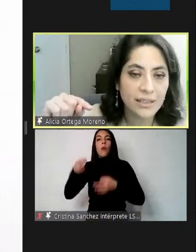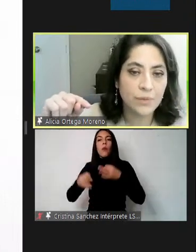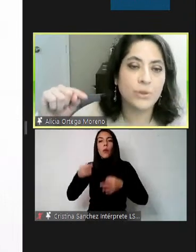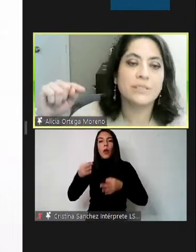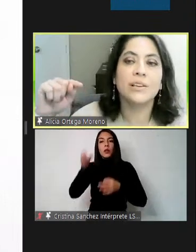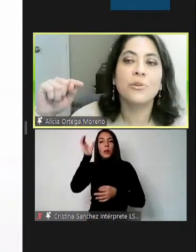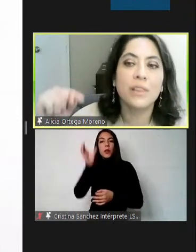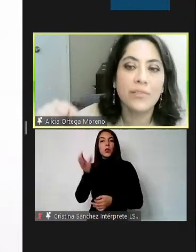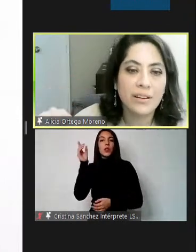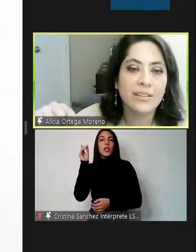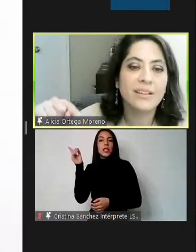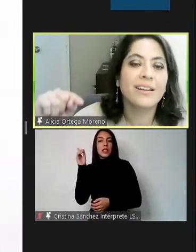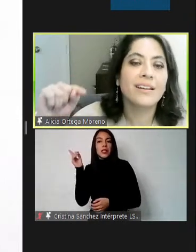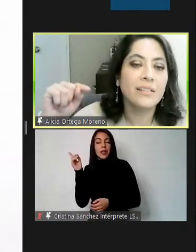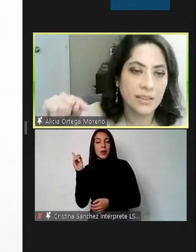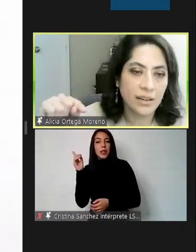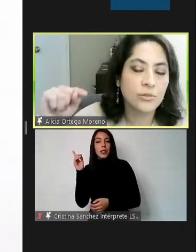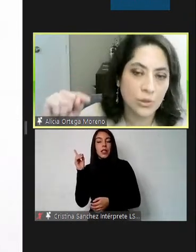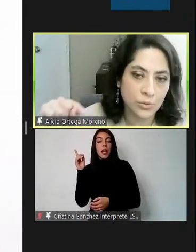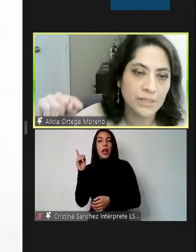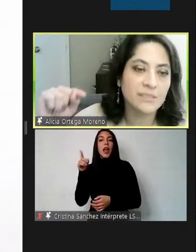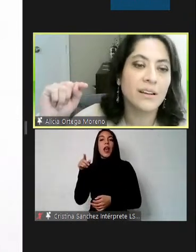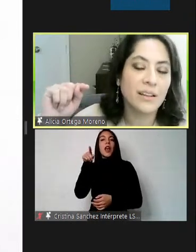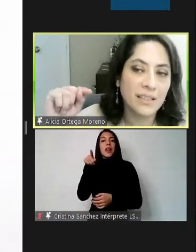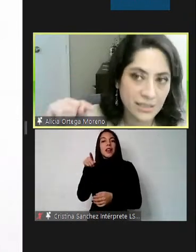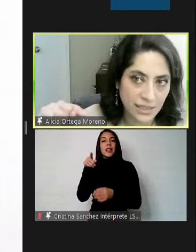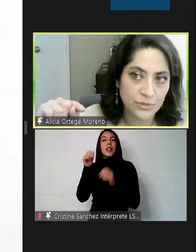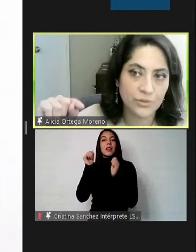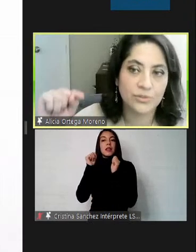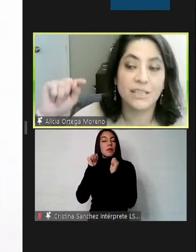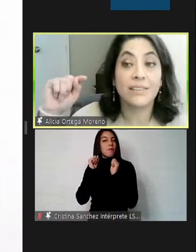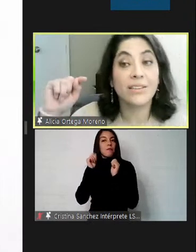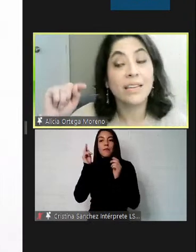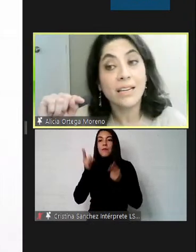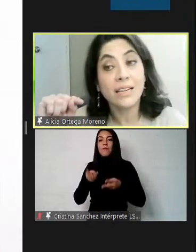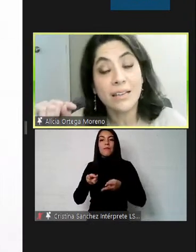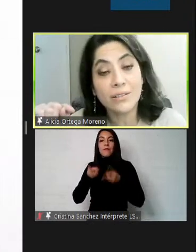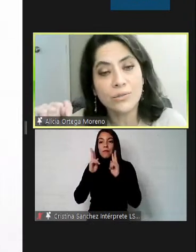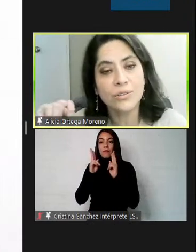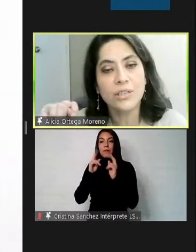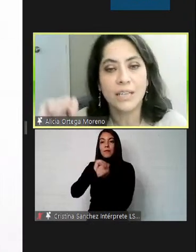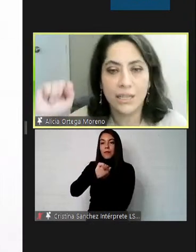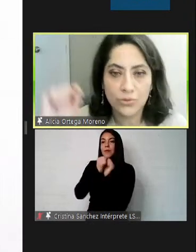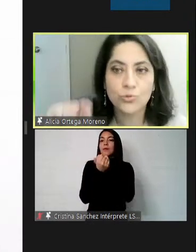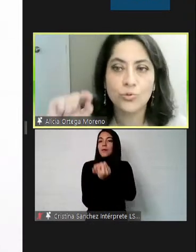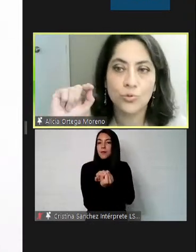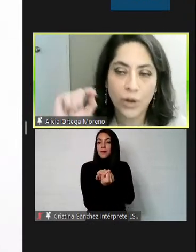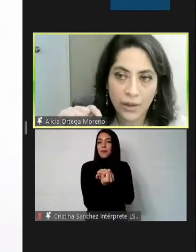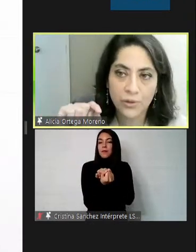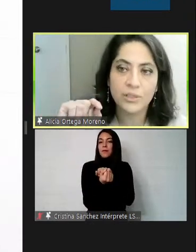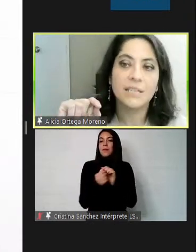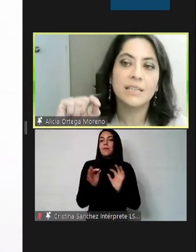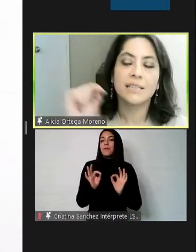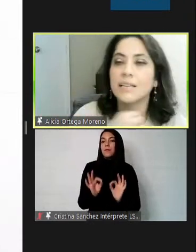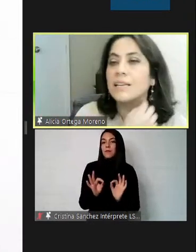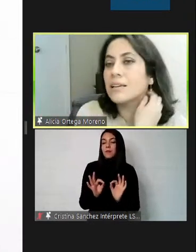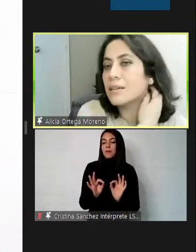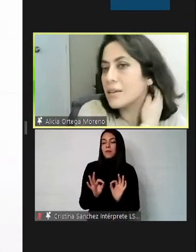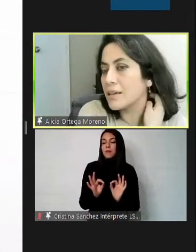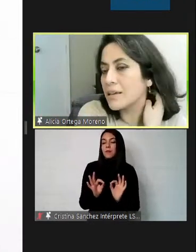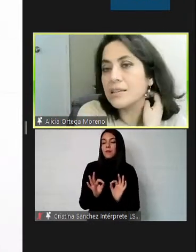sensorial, pues ellos deben realizar los ajustes necesarios, o sea, deberían en este caso esos juzgados